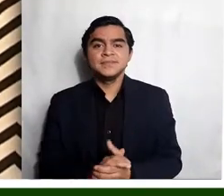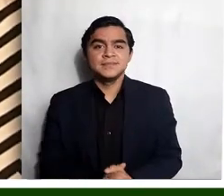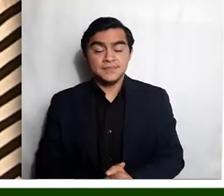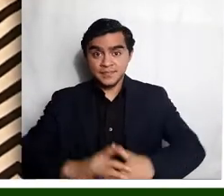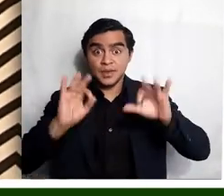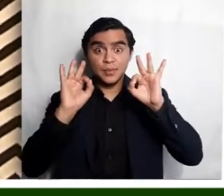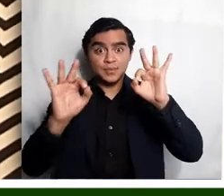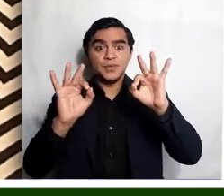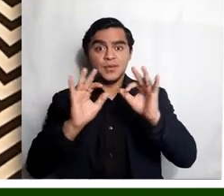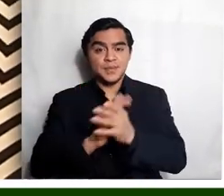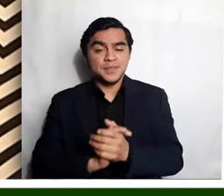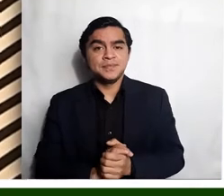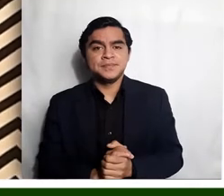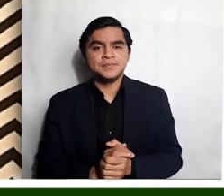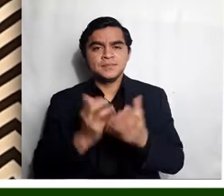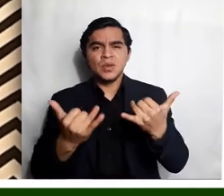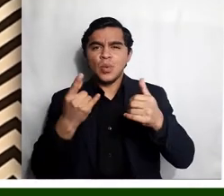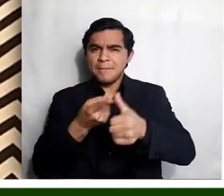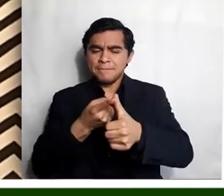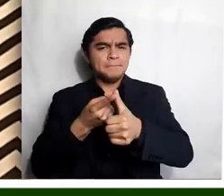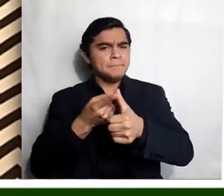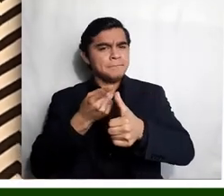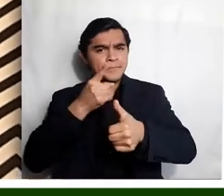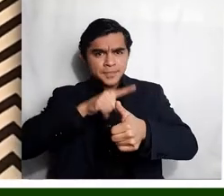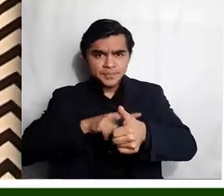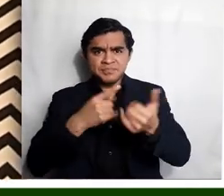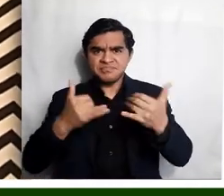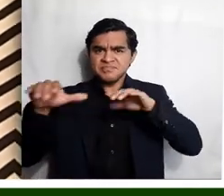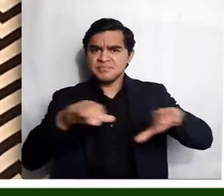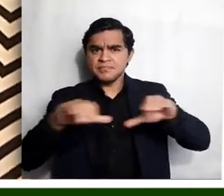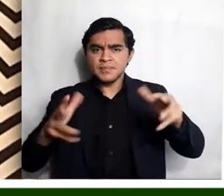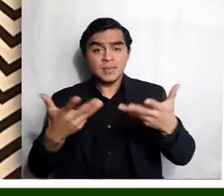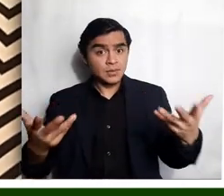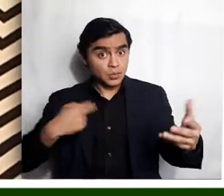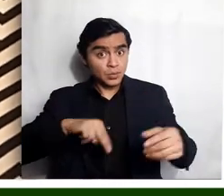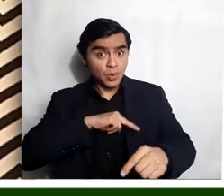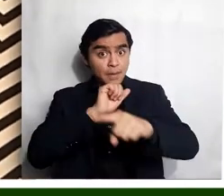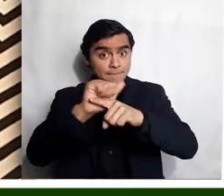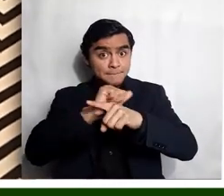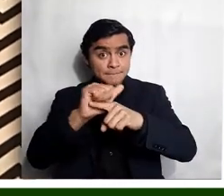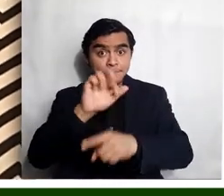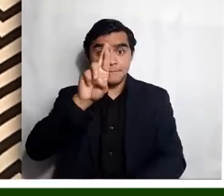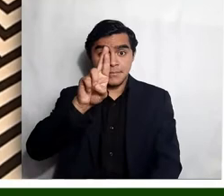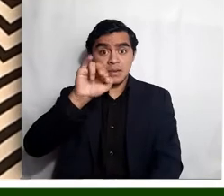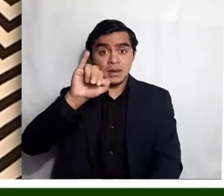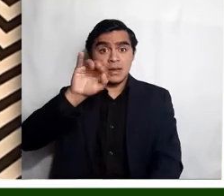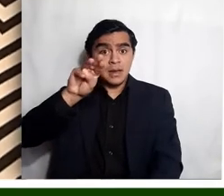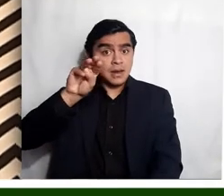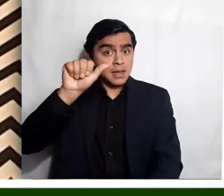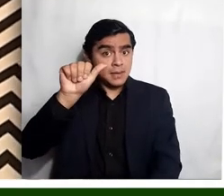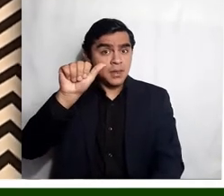Muy bien, chicos. La primera actividad es esta actividad que nos vamos a practicar nosotros, la rima.